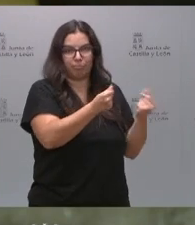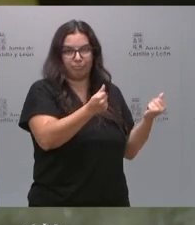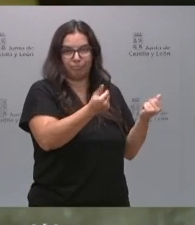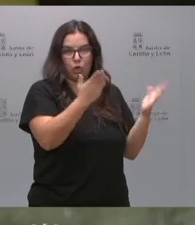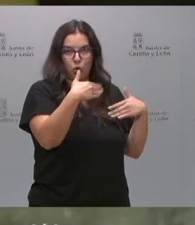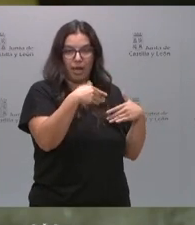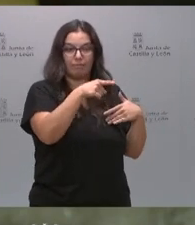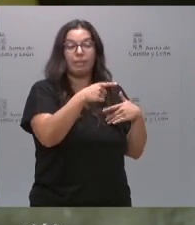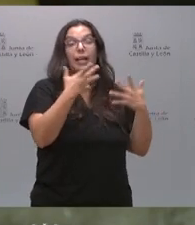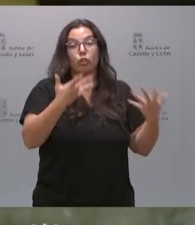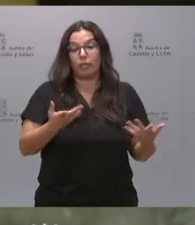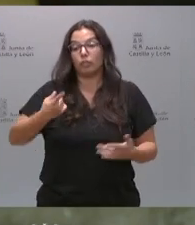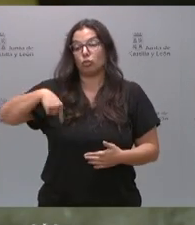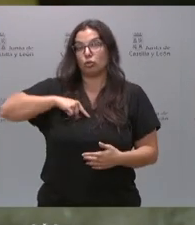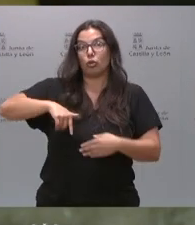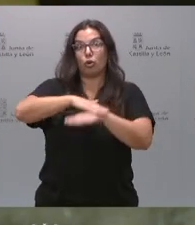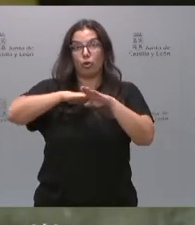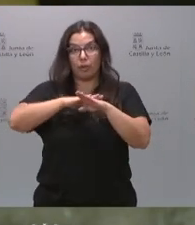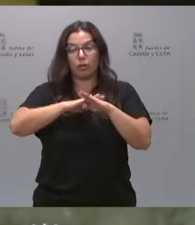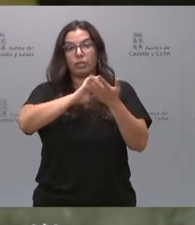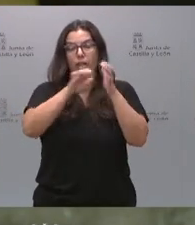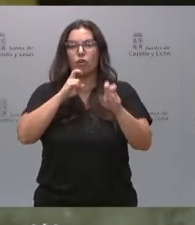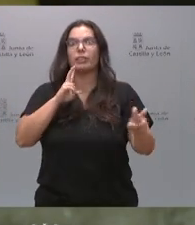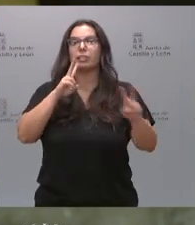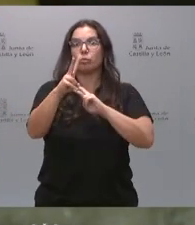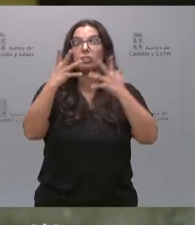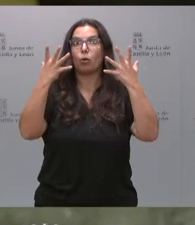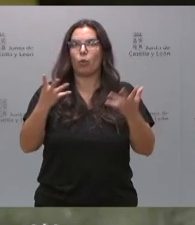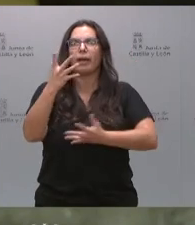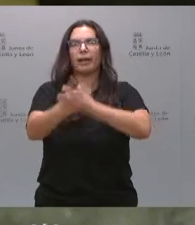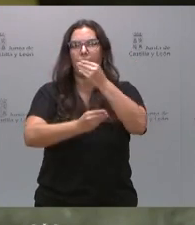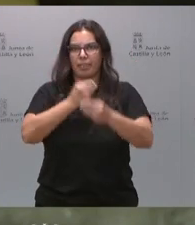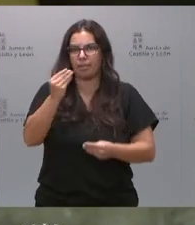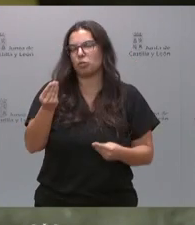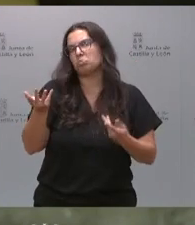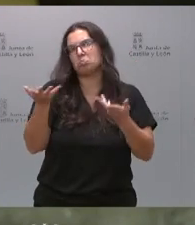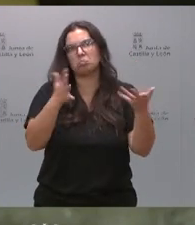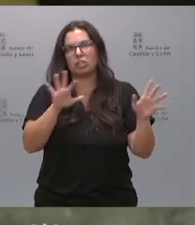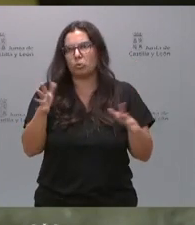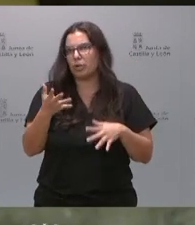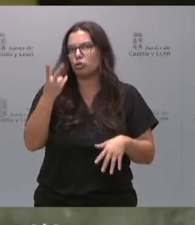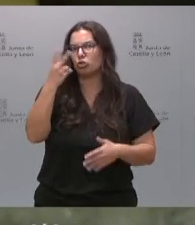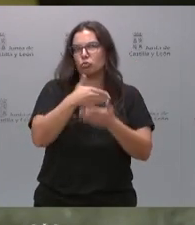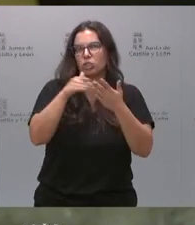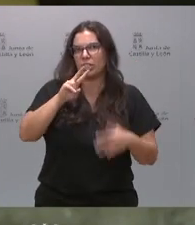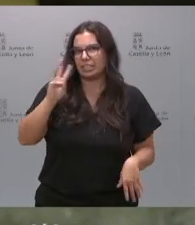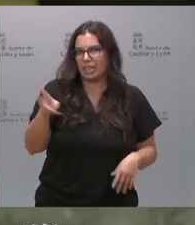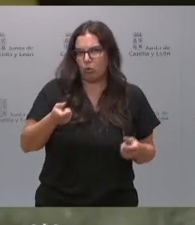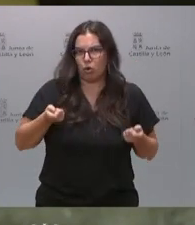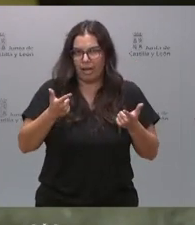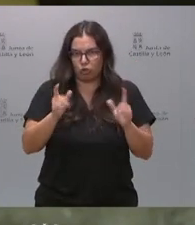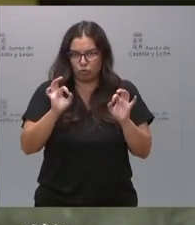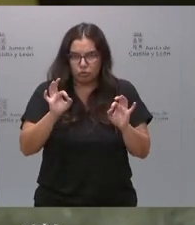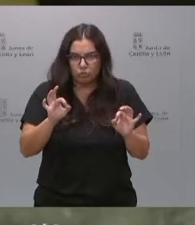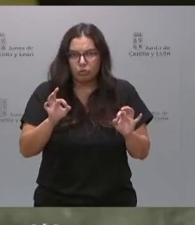el Gobierno de Castilla y León reacciona y lo vamos a hacer. Aproximadamente va a tener un coste de unos 2 millones de